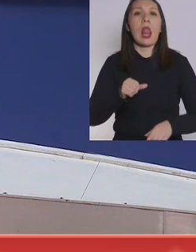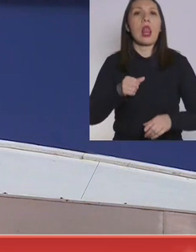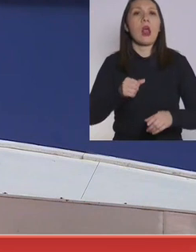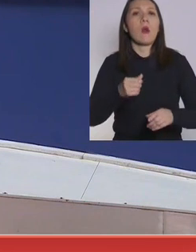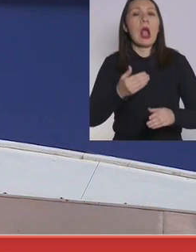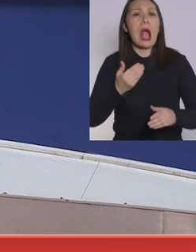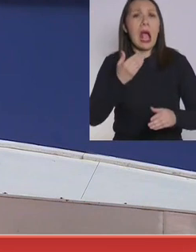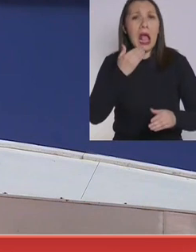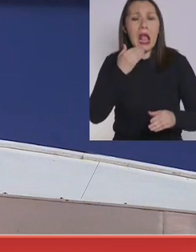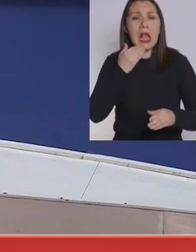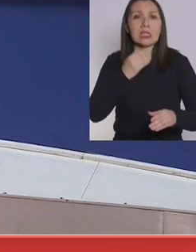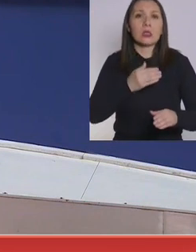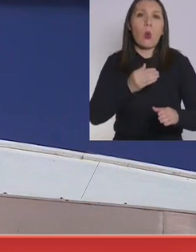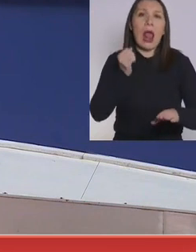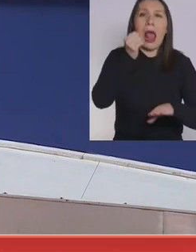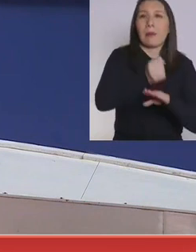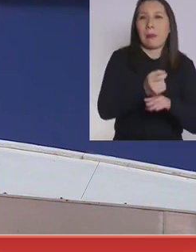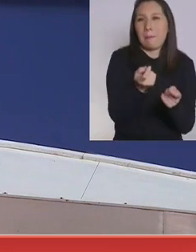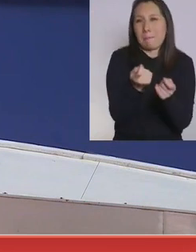denegación de auxilio,